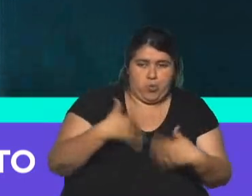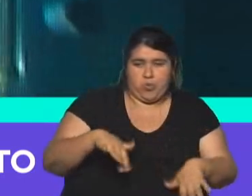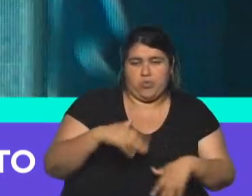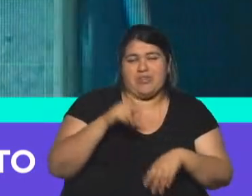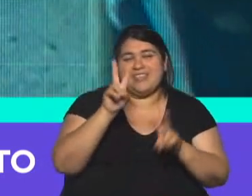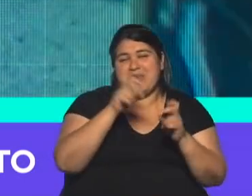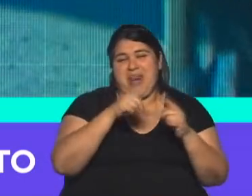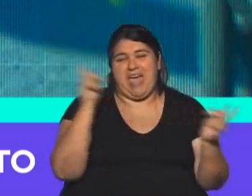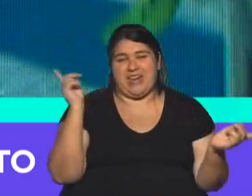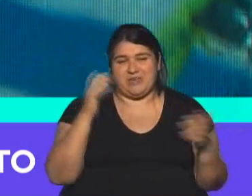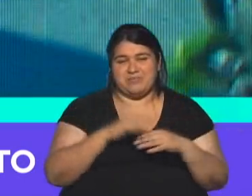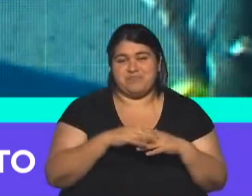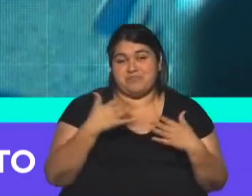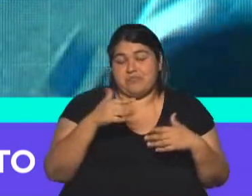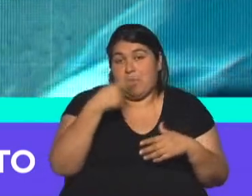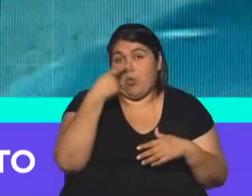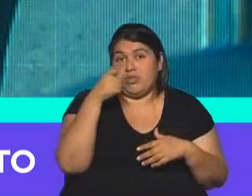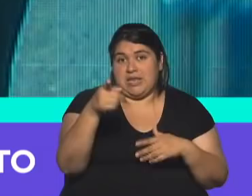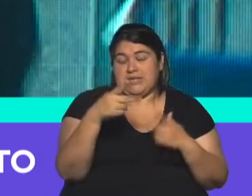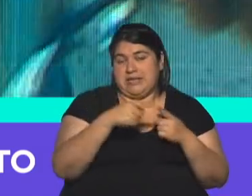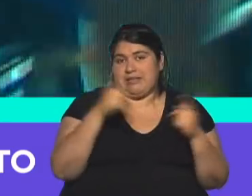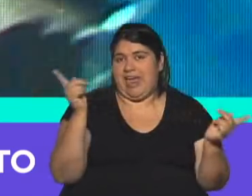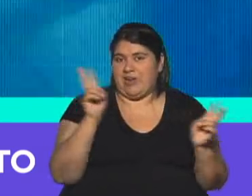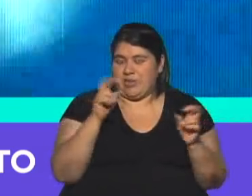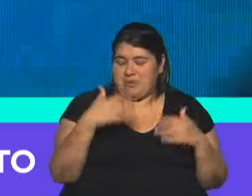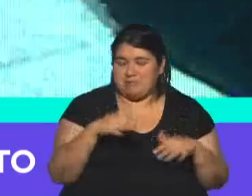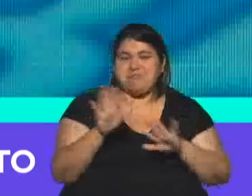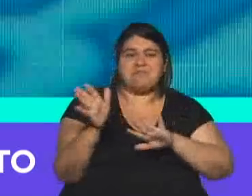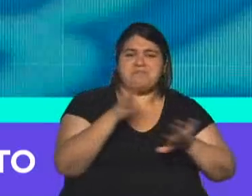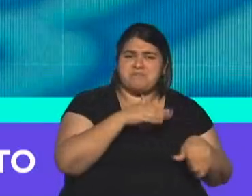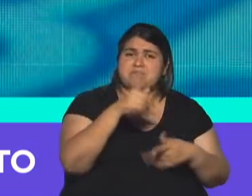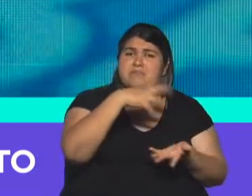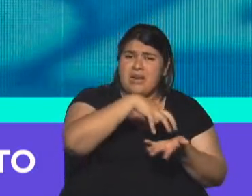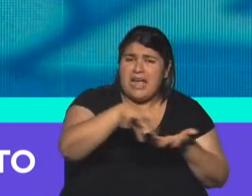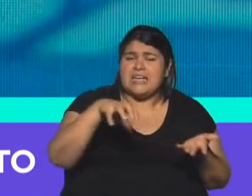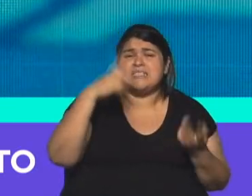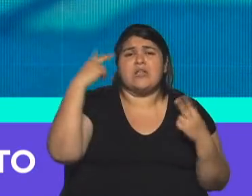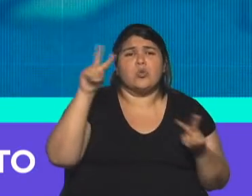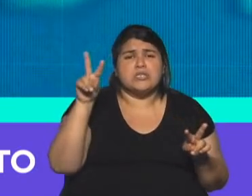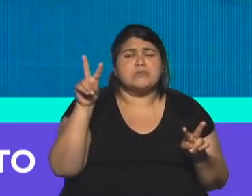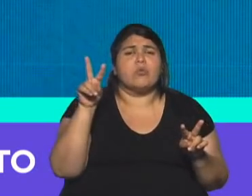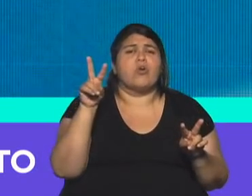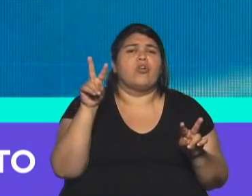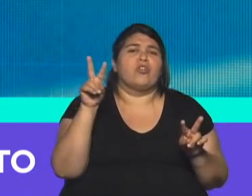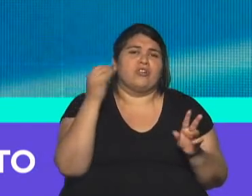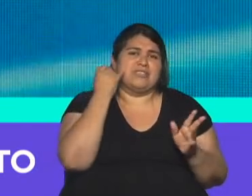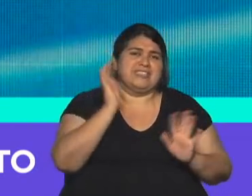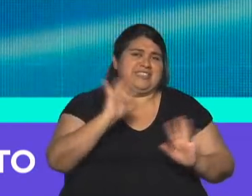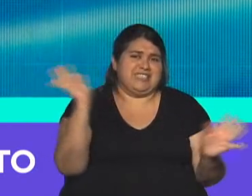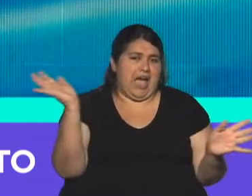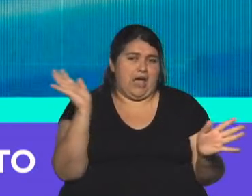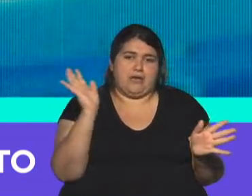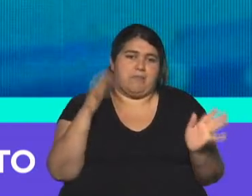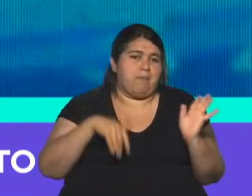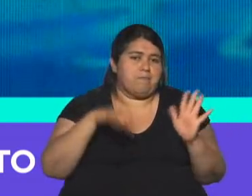usando para el tema, que es interesantísimo. Claro está. Las agencias de turismo que se ya autocalificaron como